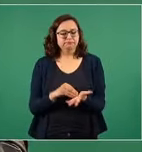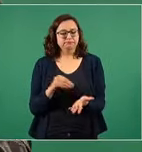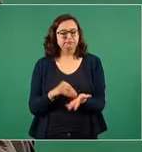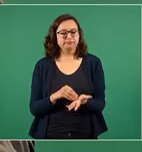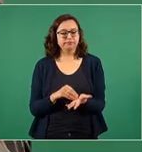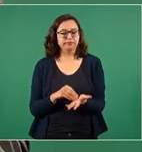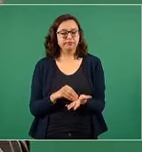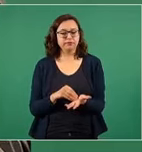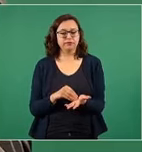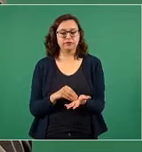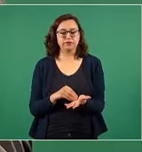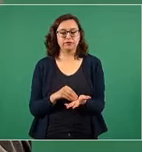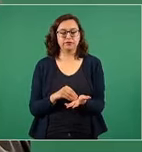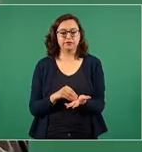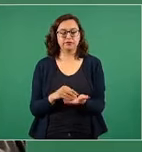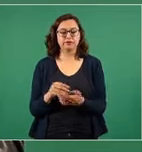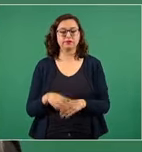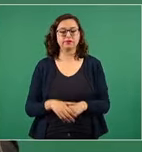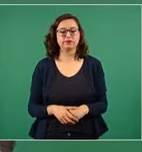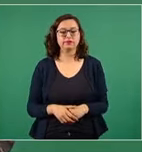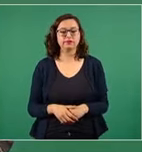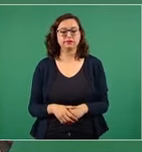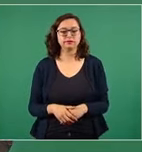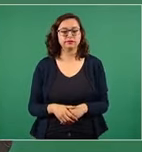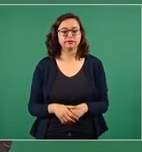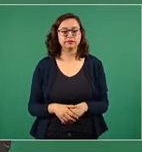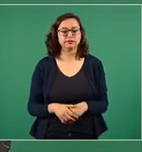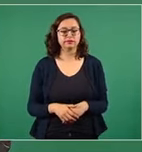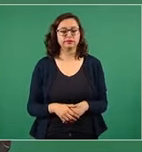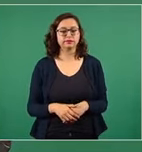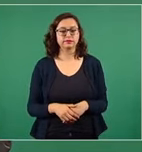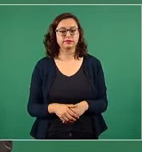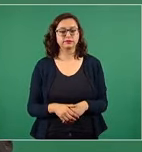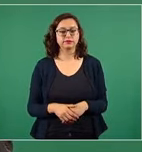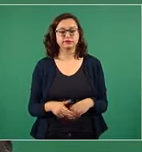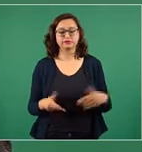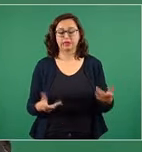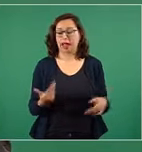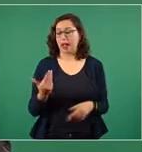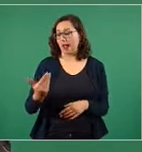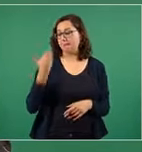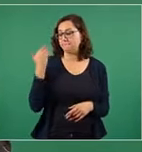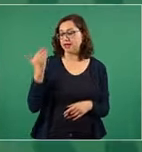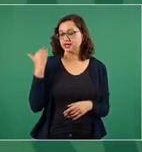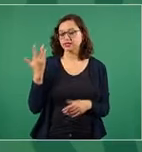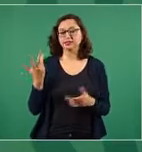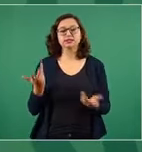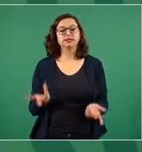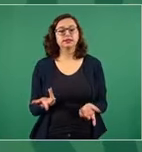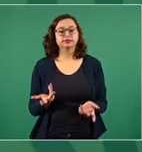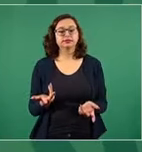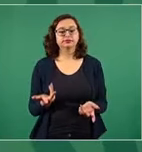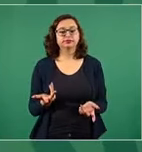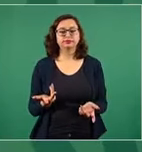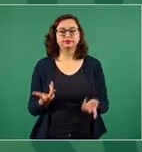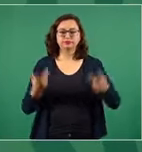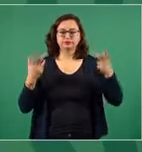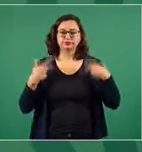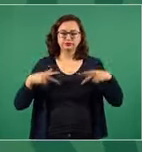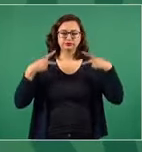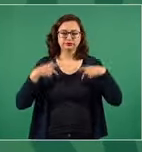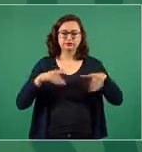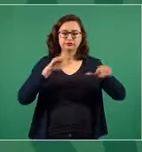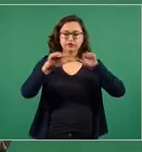En la última encuesta que hicimos, se le pregunta a la gente